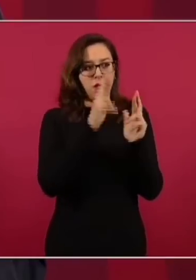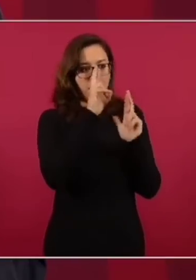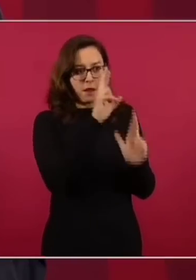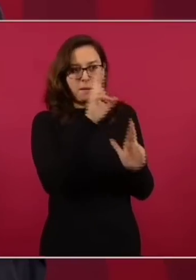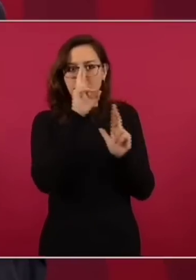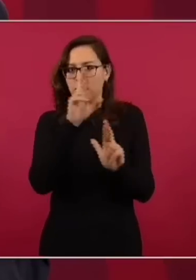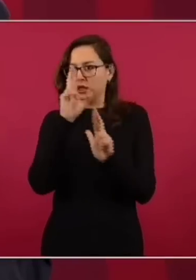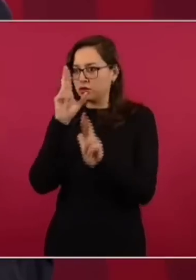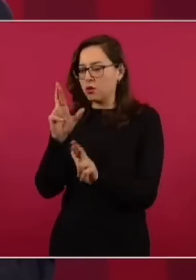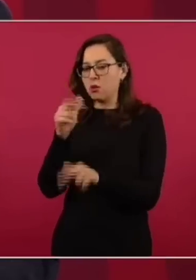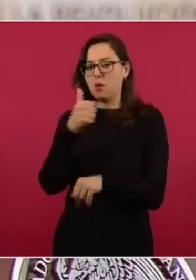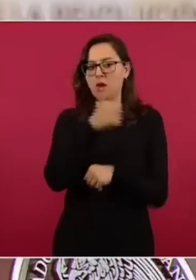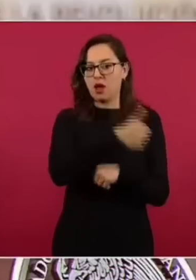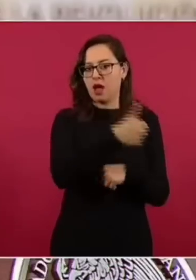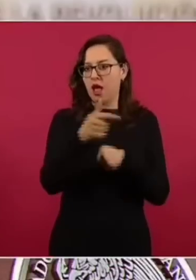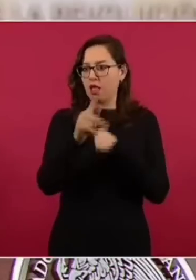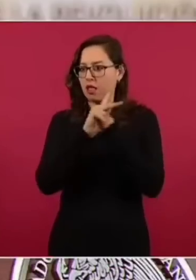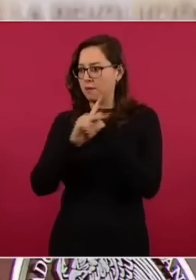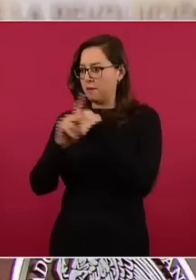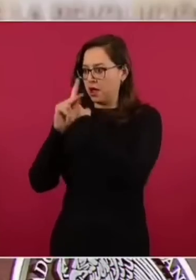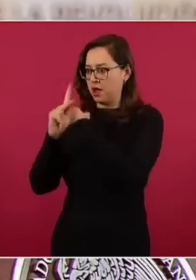A ver si no tenemos